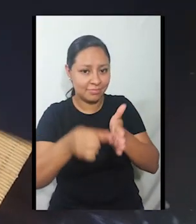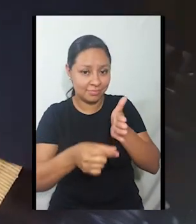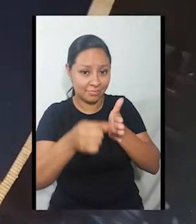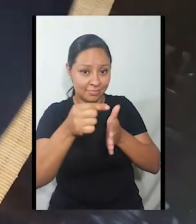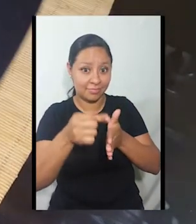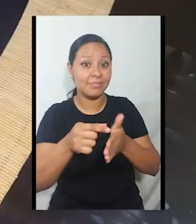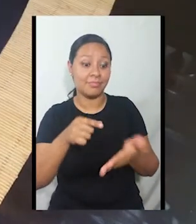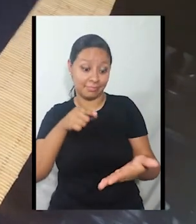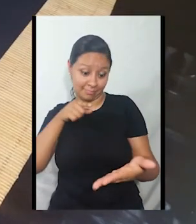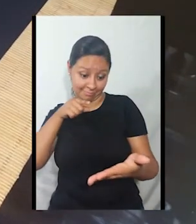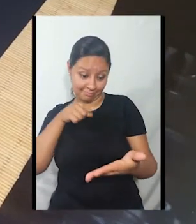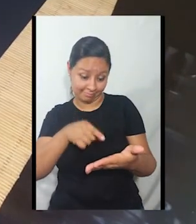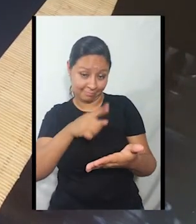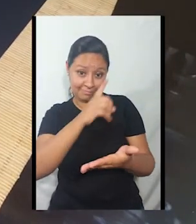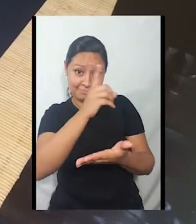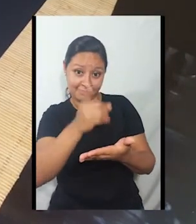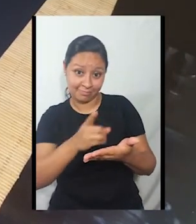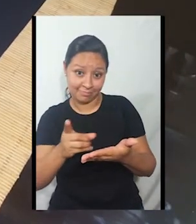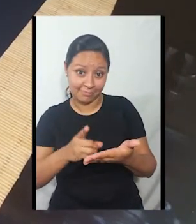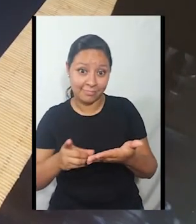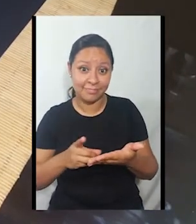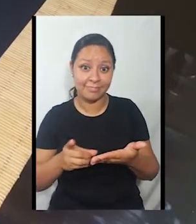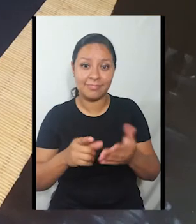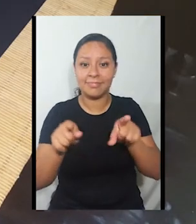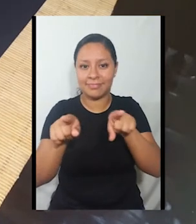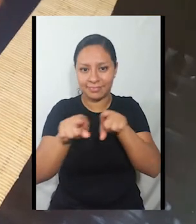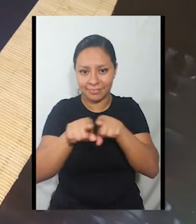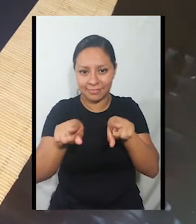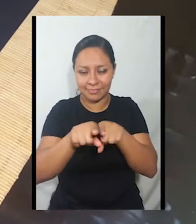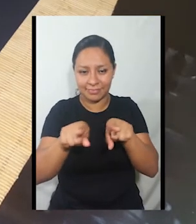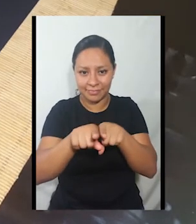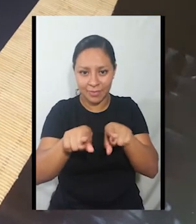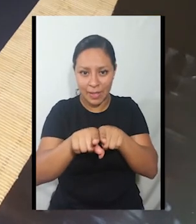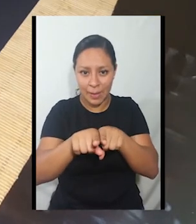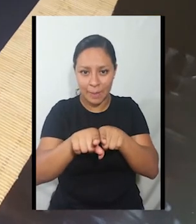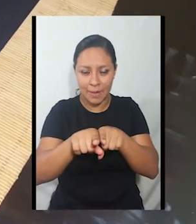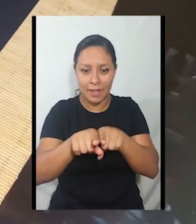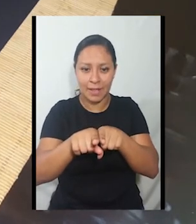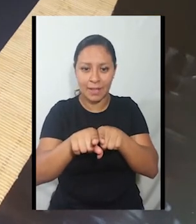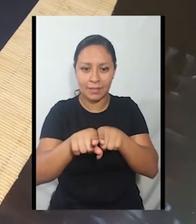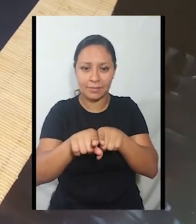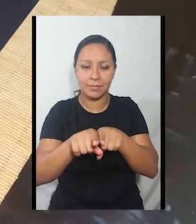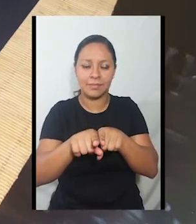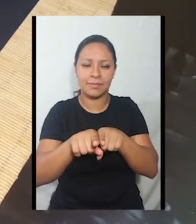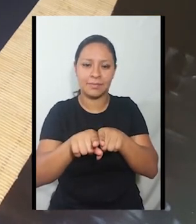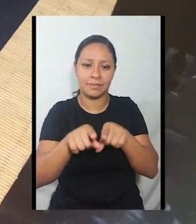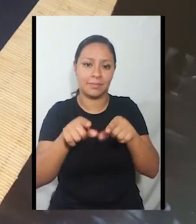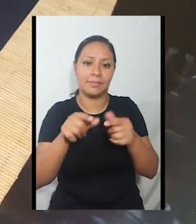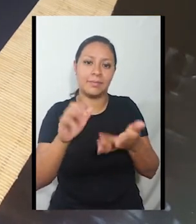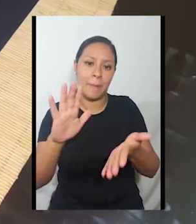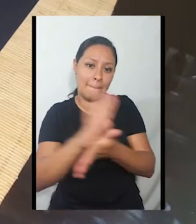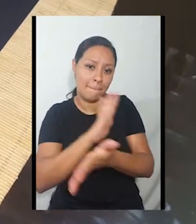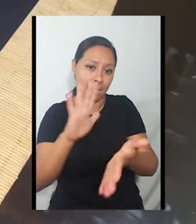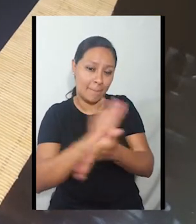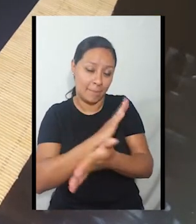dibujar en nuestro papel construcción negro. Vamos a remarcar la silueta